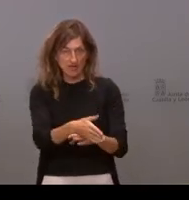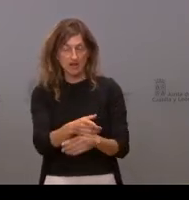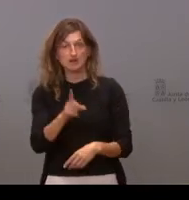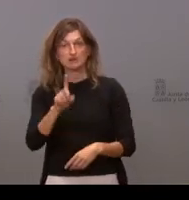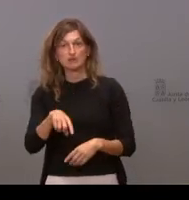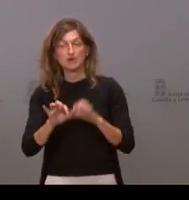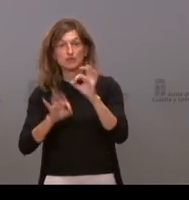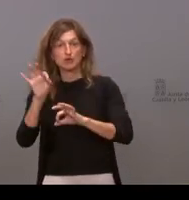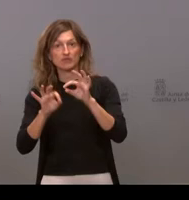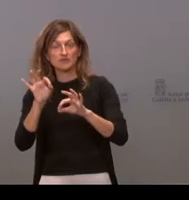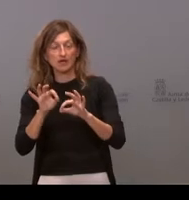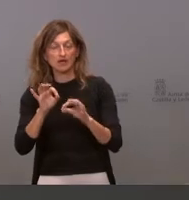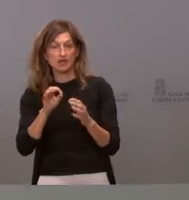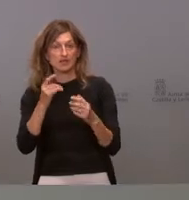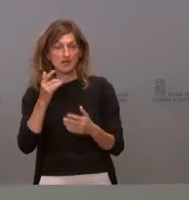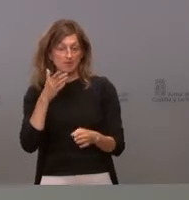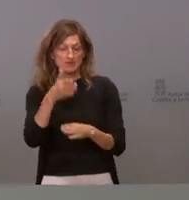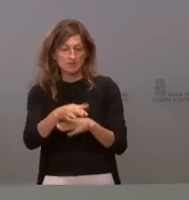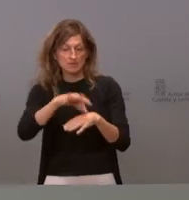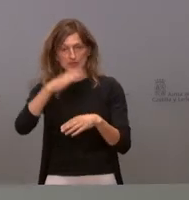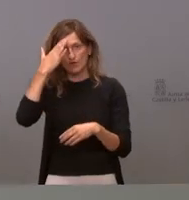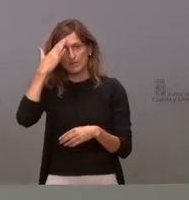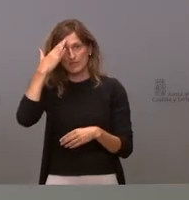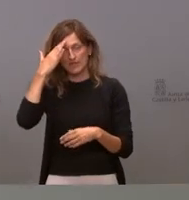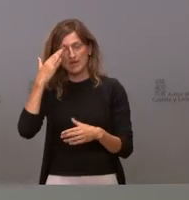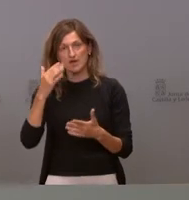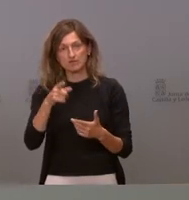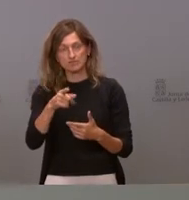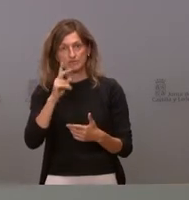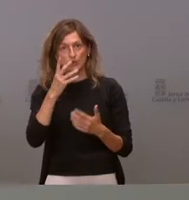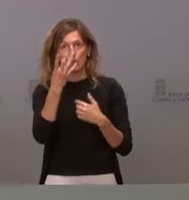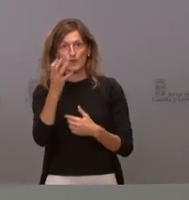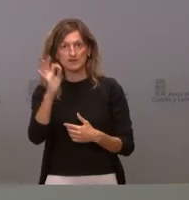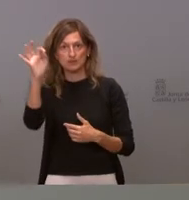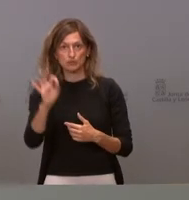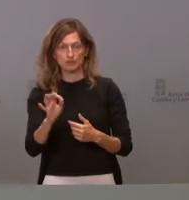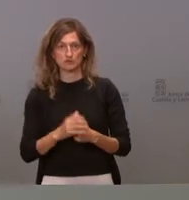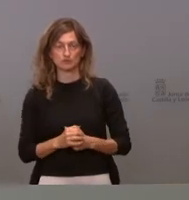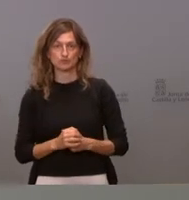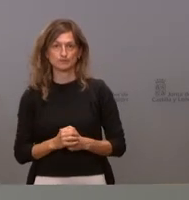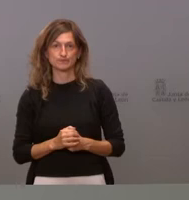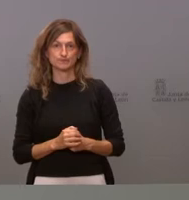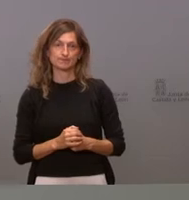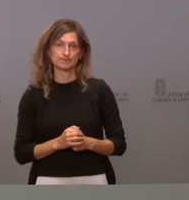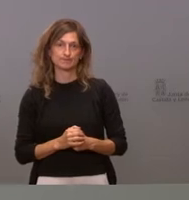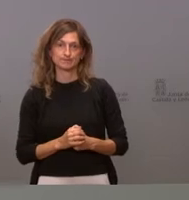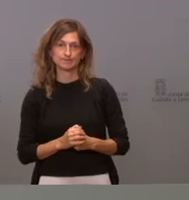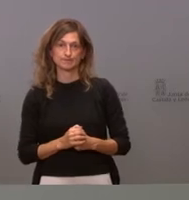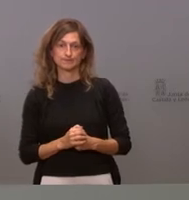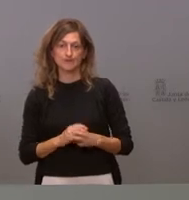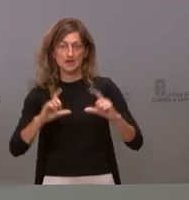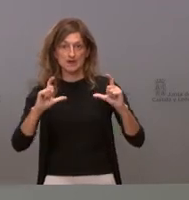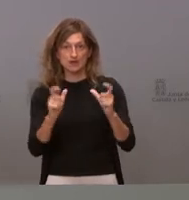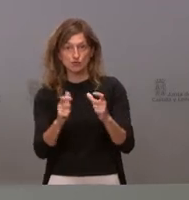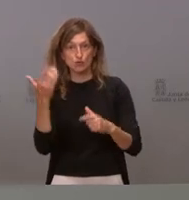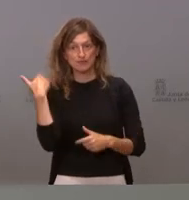y el porcentaje de consultas presenciales en medicina de familia está en el 40%. En la reunión de